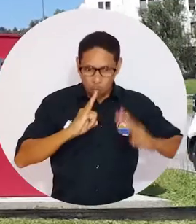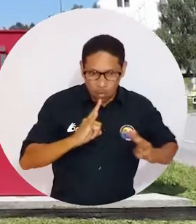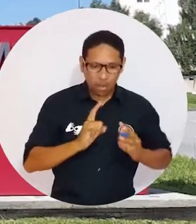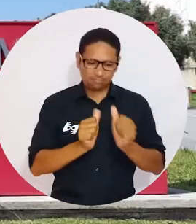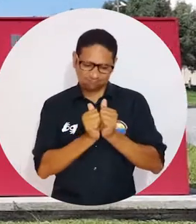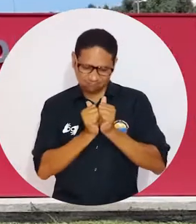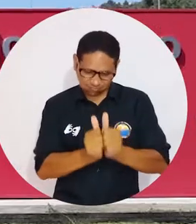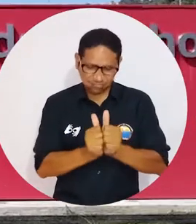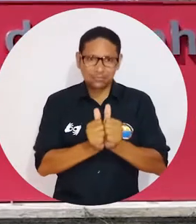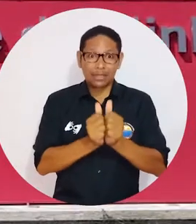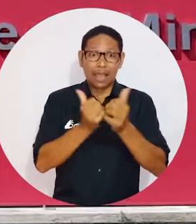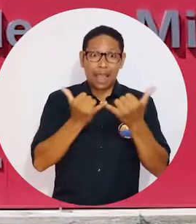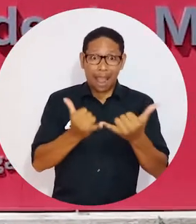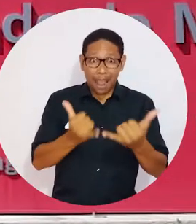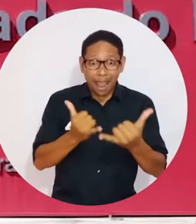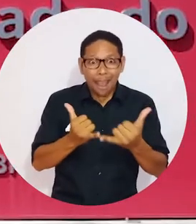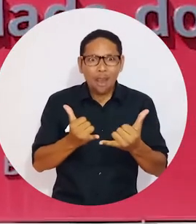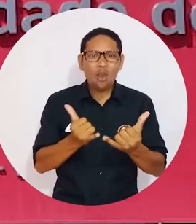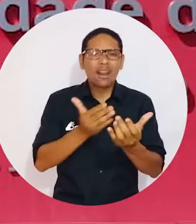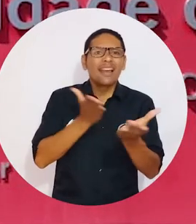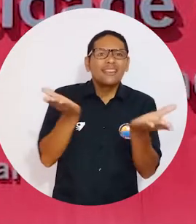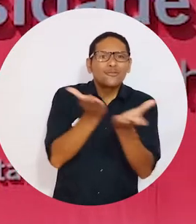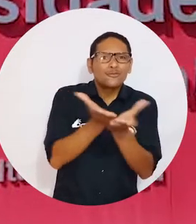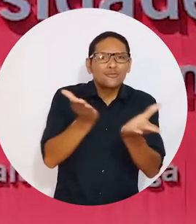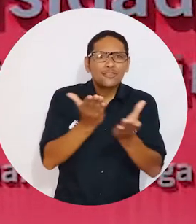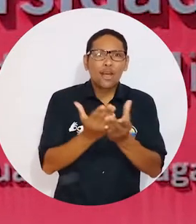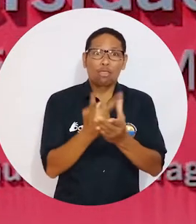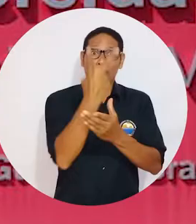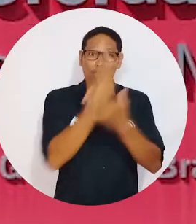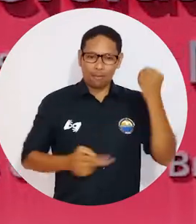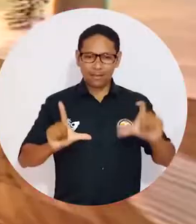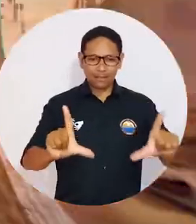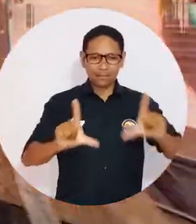hoy cursa un programa de doble titulación en la Universidad del Niño en Portugal.